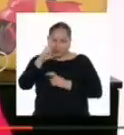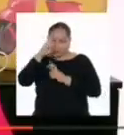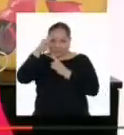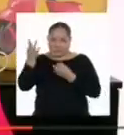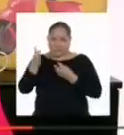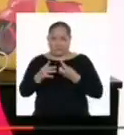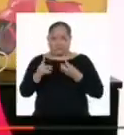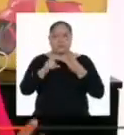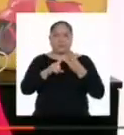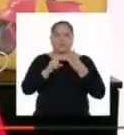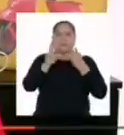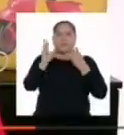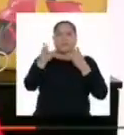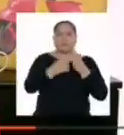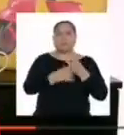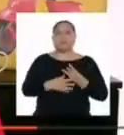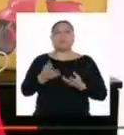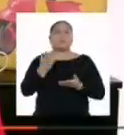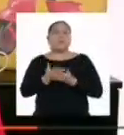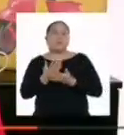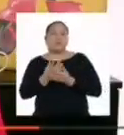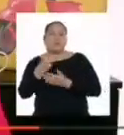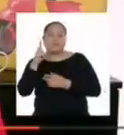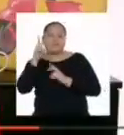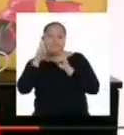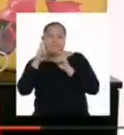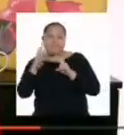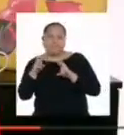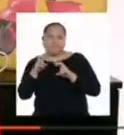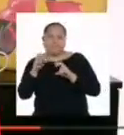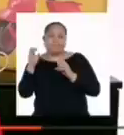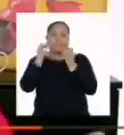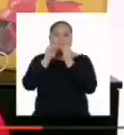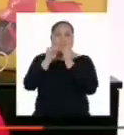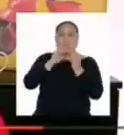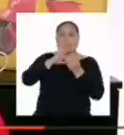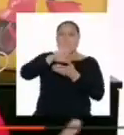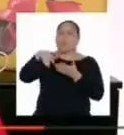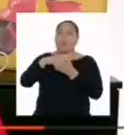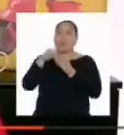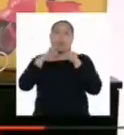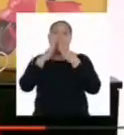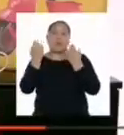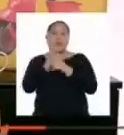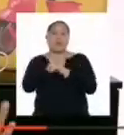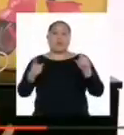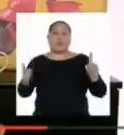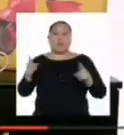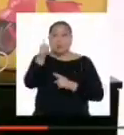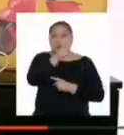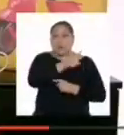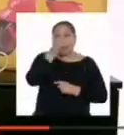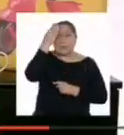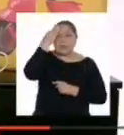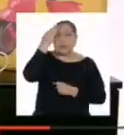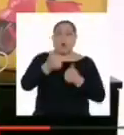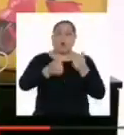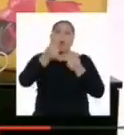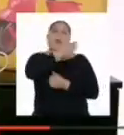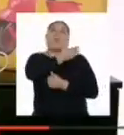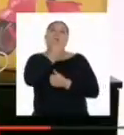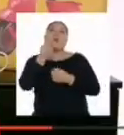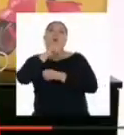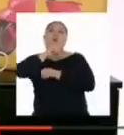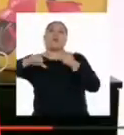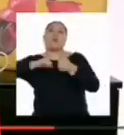Paso número tres. Evalúa y corrige. Todas las familias son diferentes y solo ustedes sabrán que es lo mejor